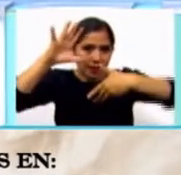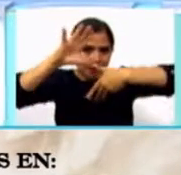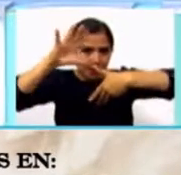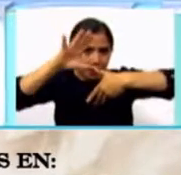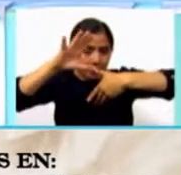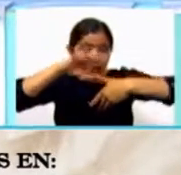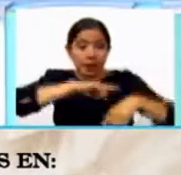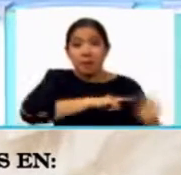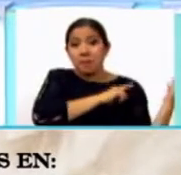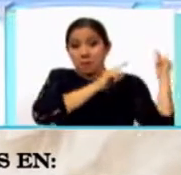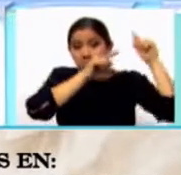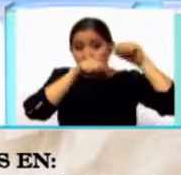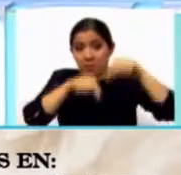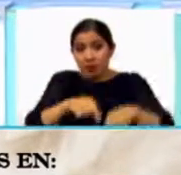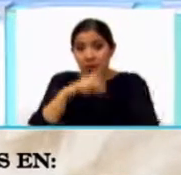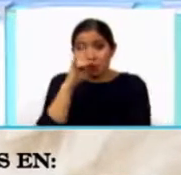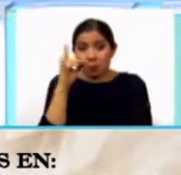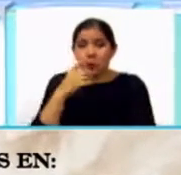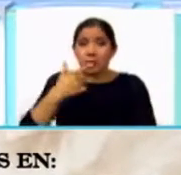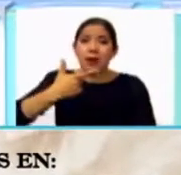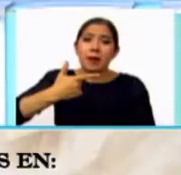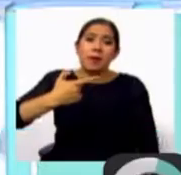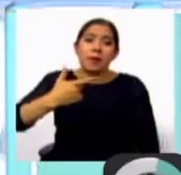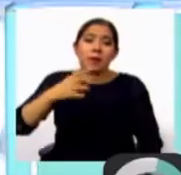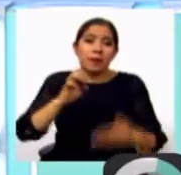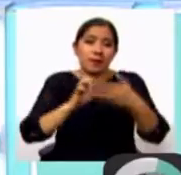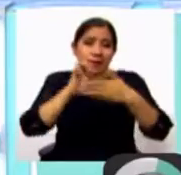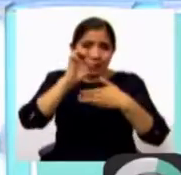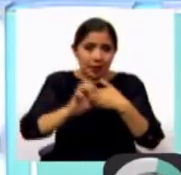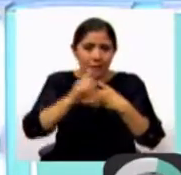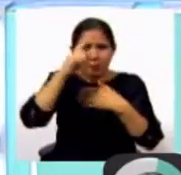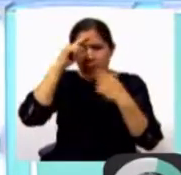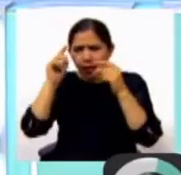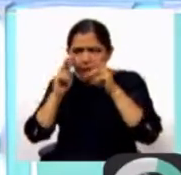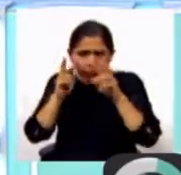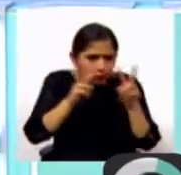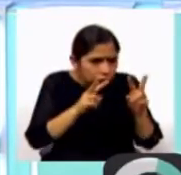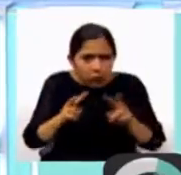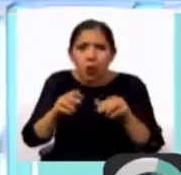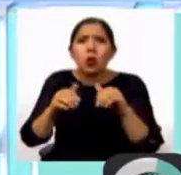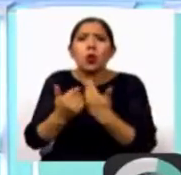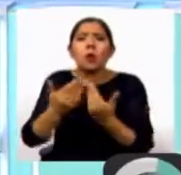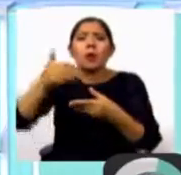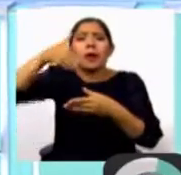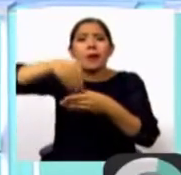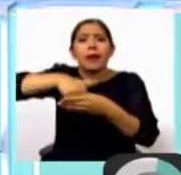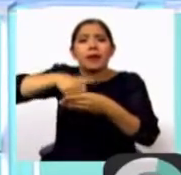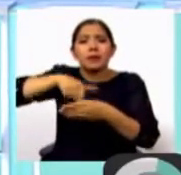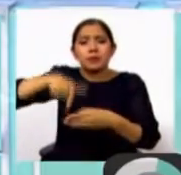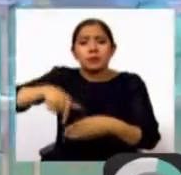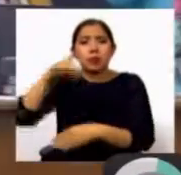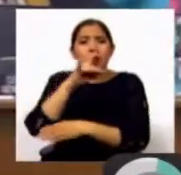supervisar y participar como veedores de las inéditas elecciones primarias del 27 de enero.